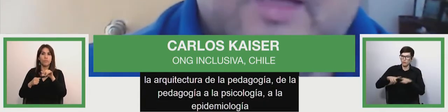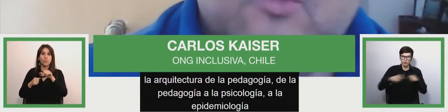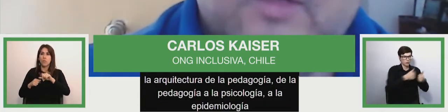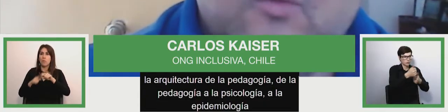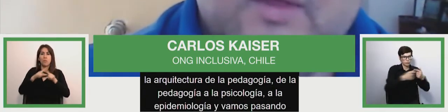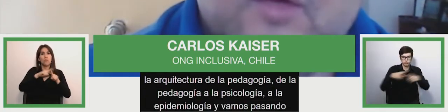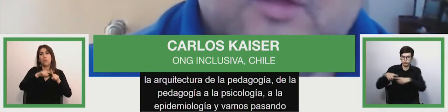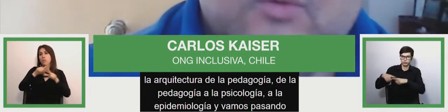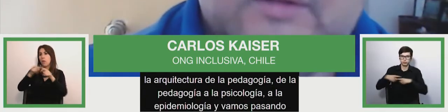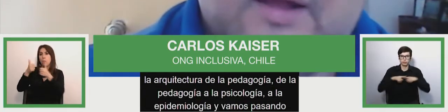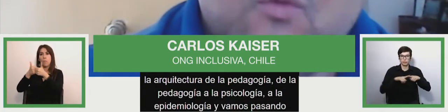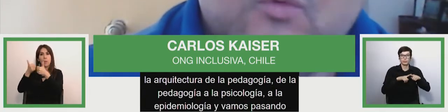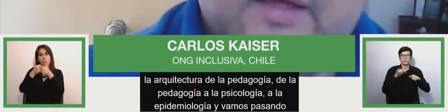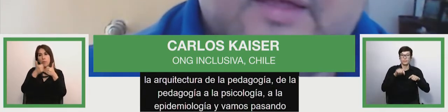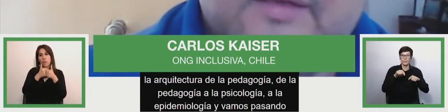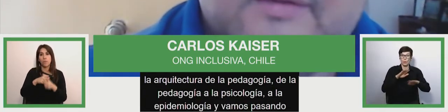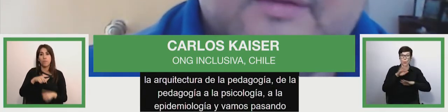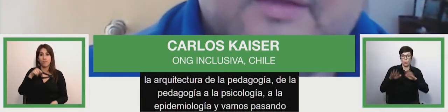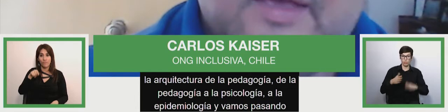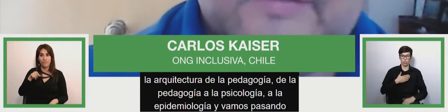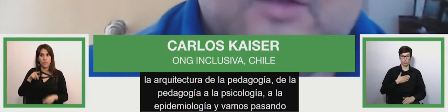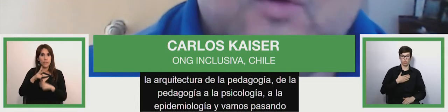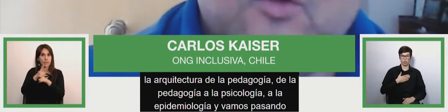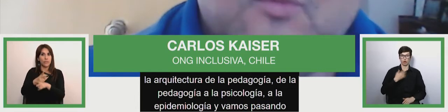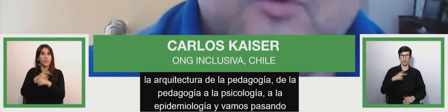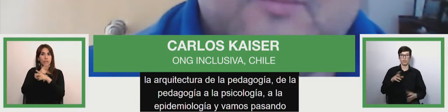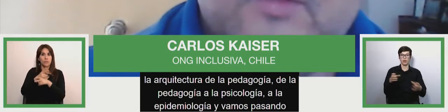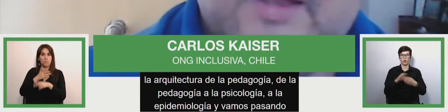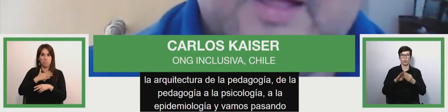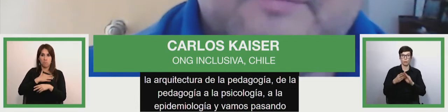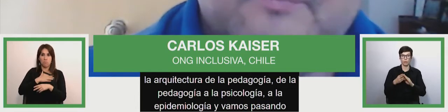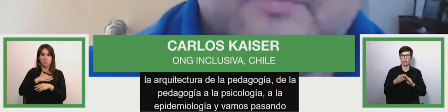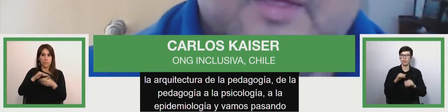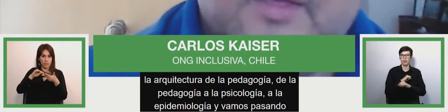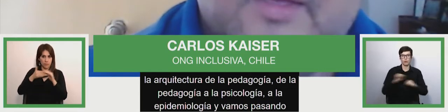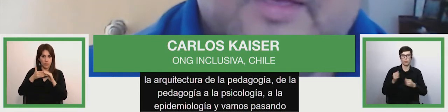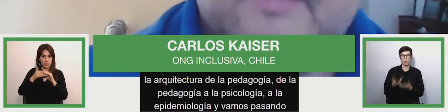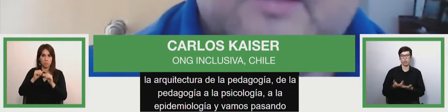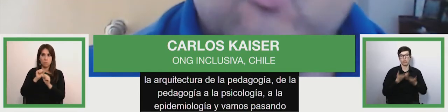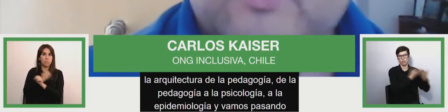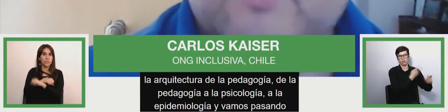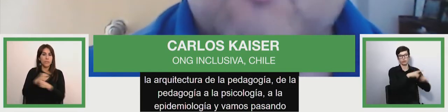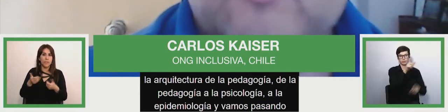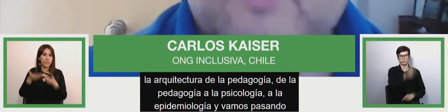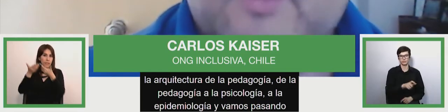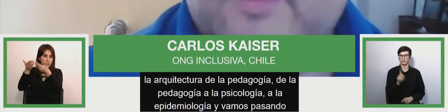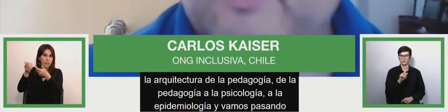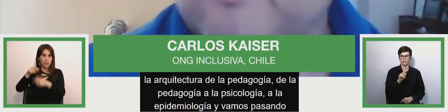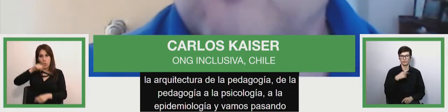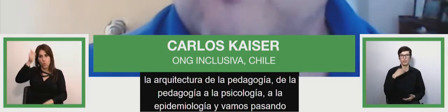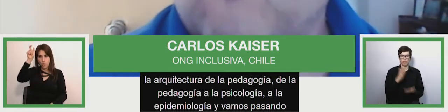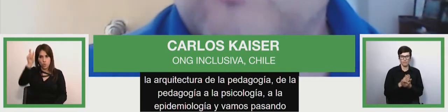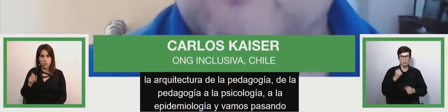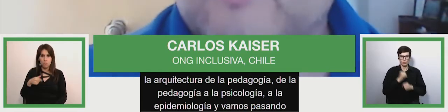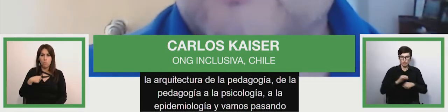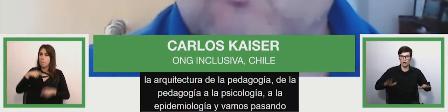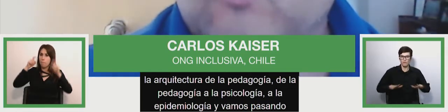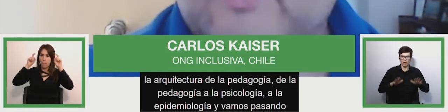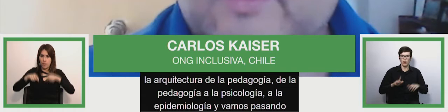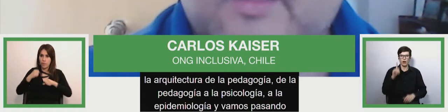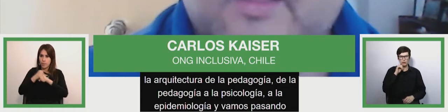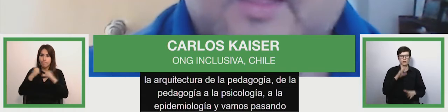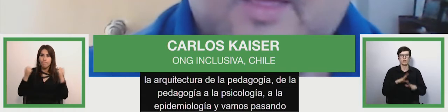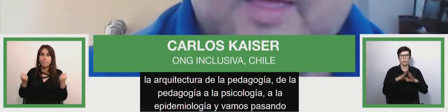autocuidado y el cuidado de nuestras comunidades es algo que no podemos delegar es algo que debemos trabajar y que tiene una fuerte base